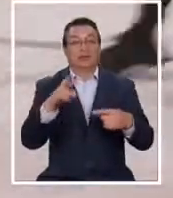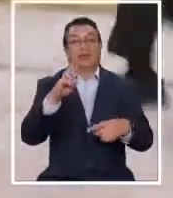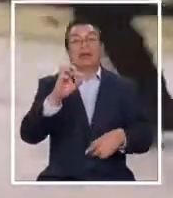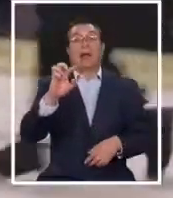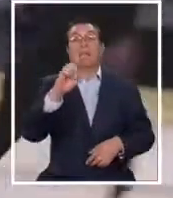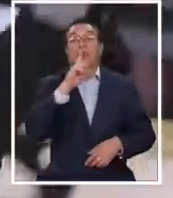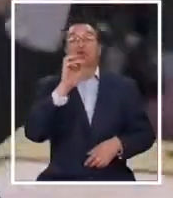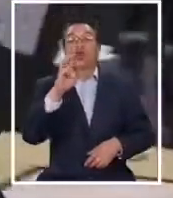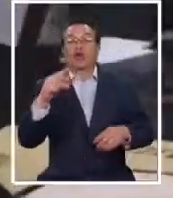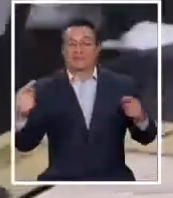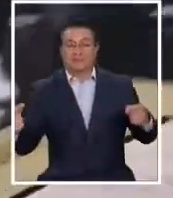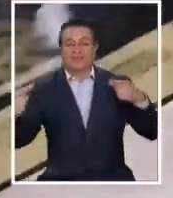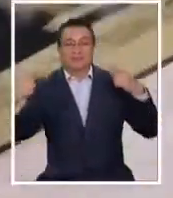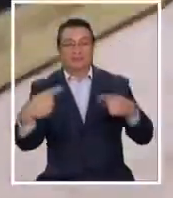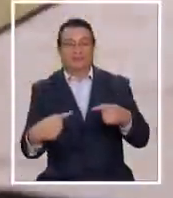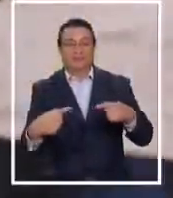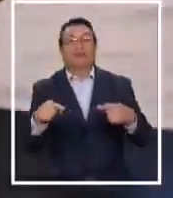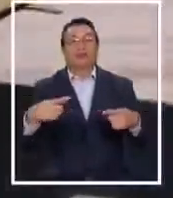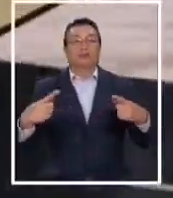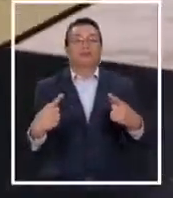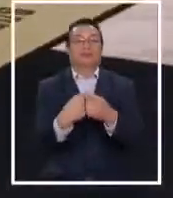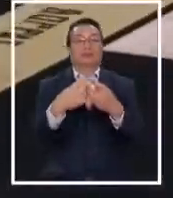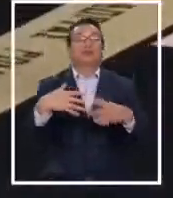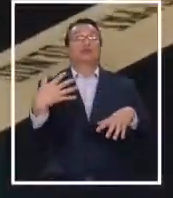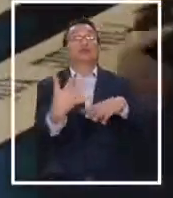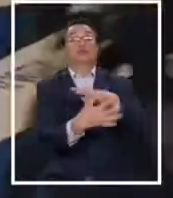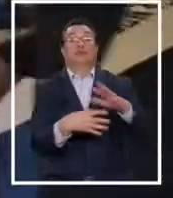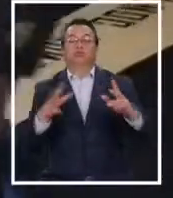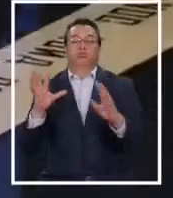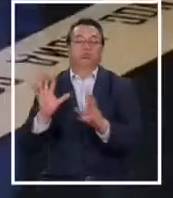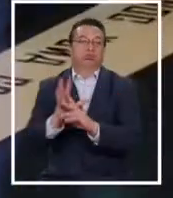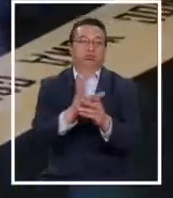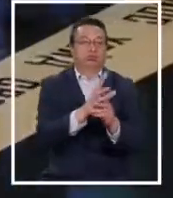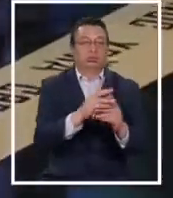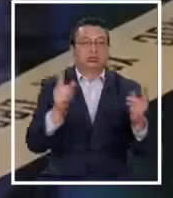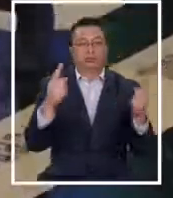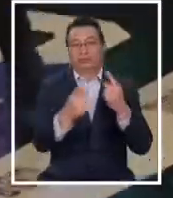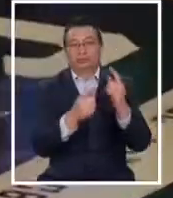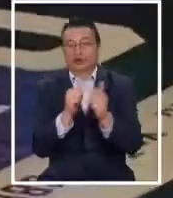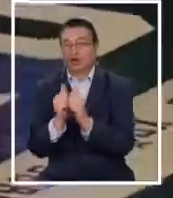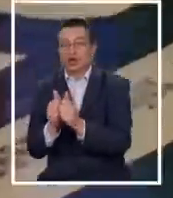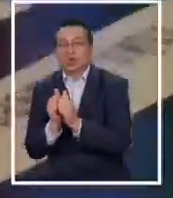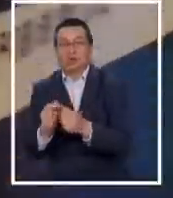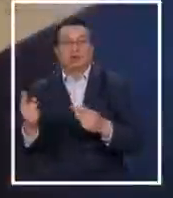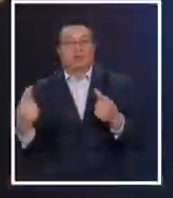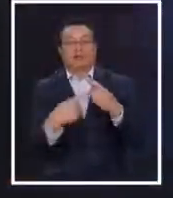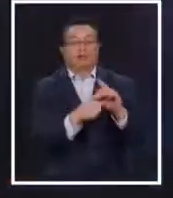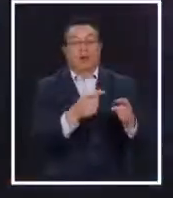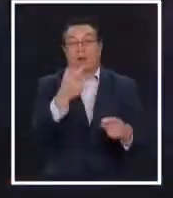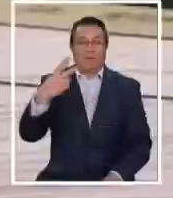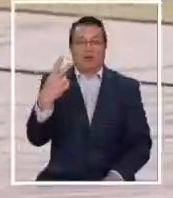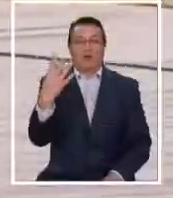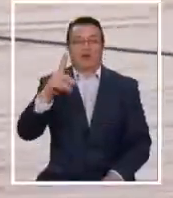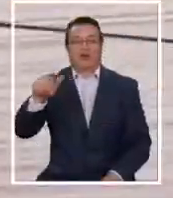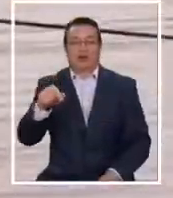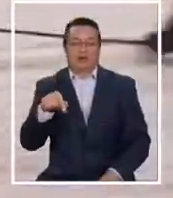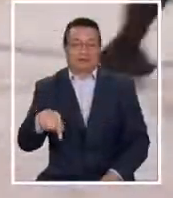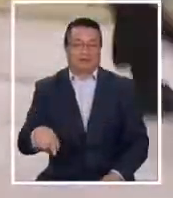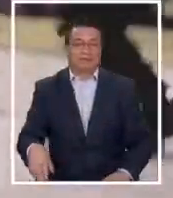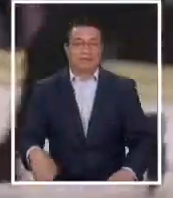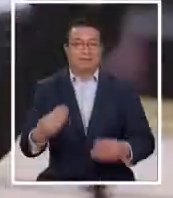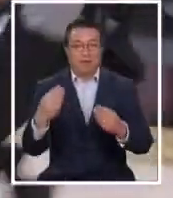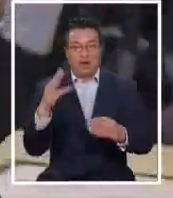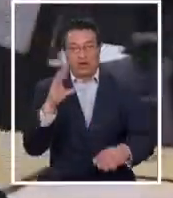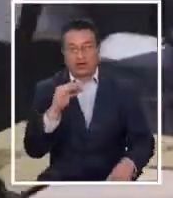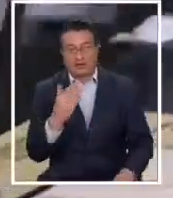Raptors tuvieron este encontrón. Se desató este conflicto. Tuvieron que intervenir los compañeros, obviamente los árbitros. Central.